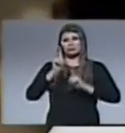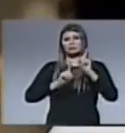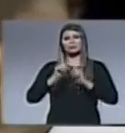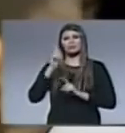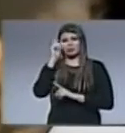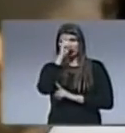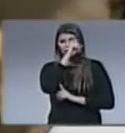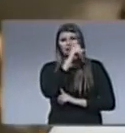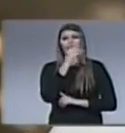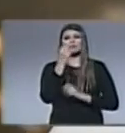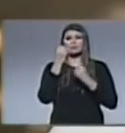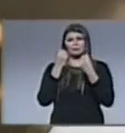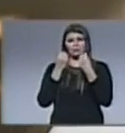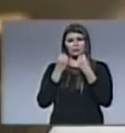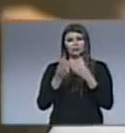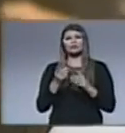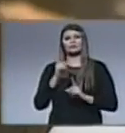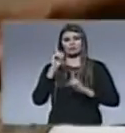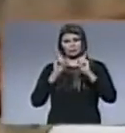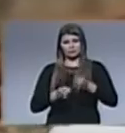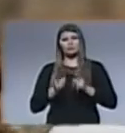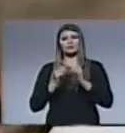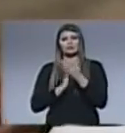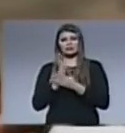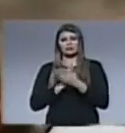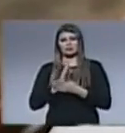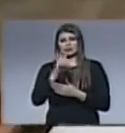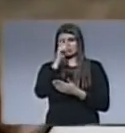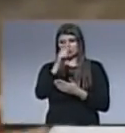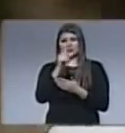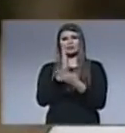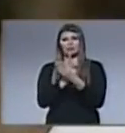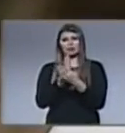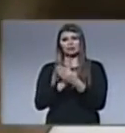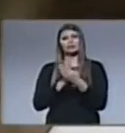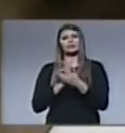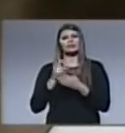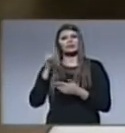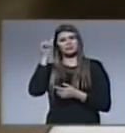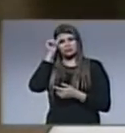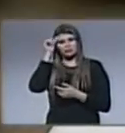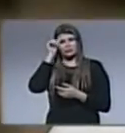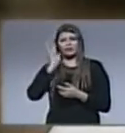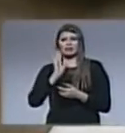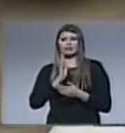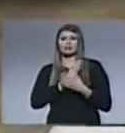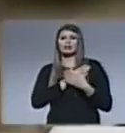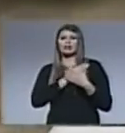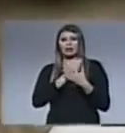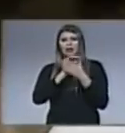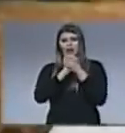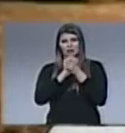difíciles así que tiene que ver también con la lealtad ser leal eso es con los amigos aquí